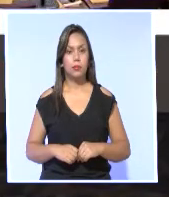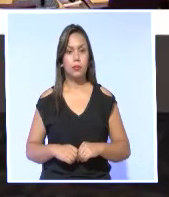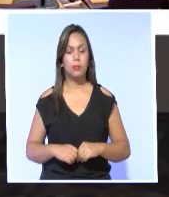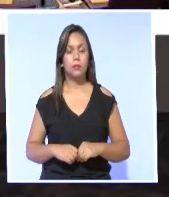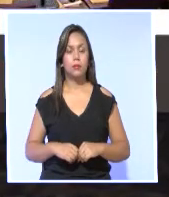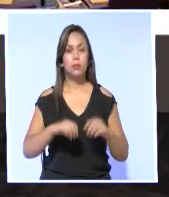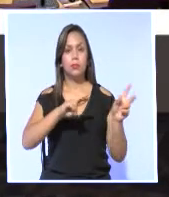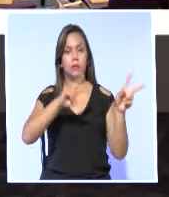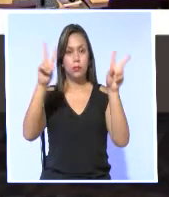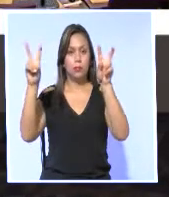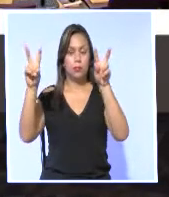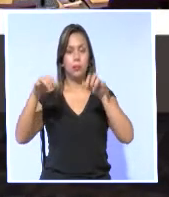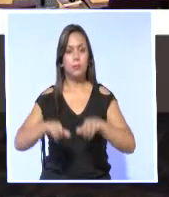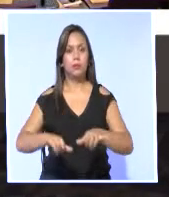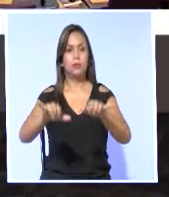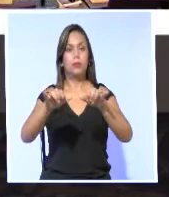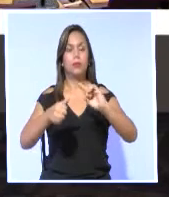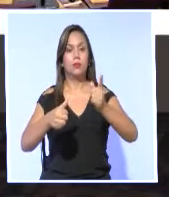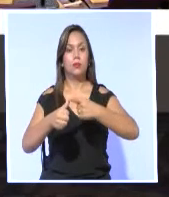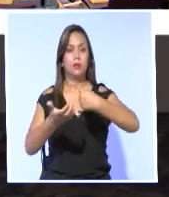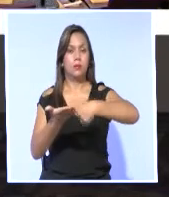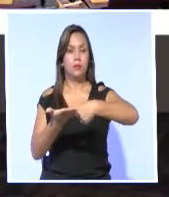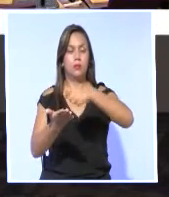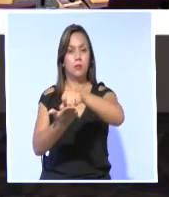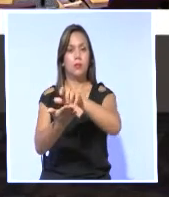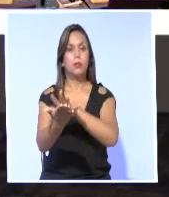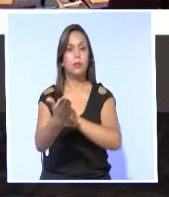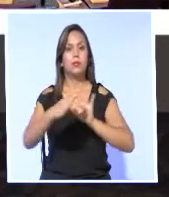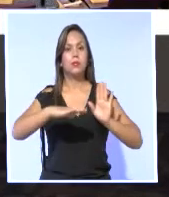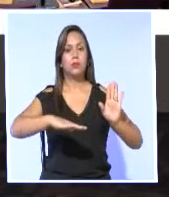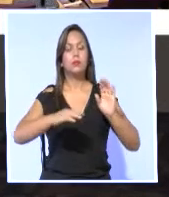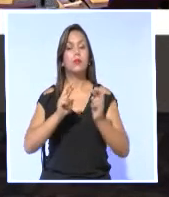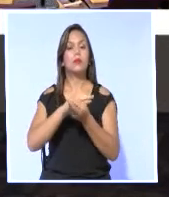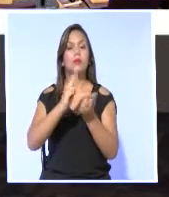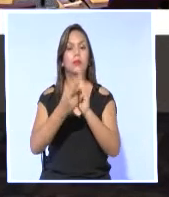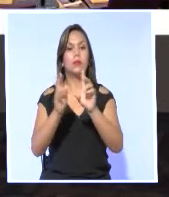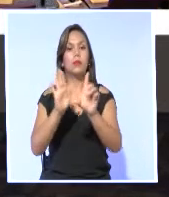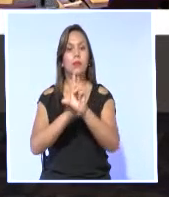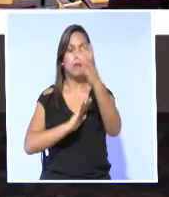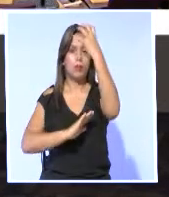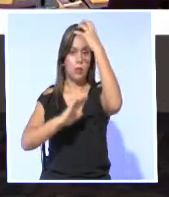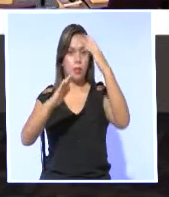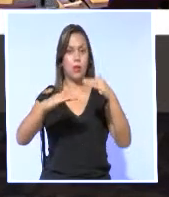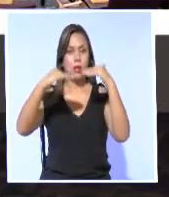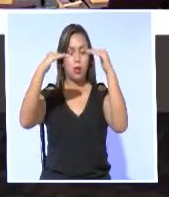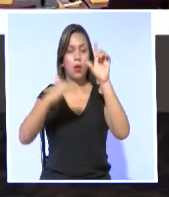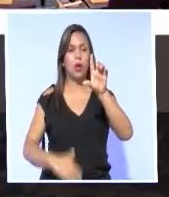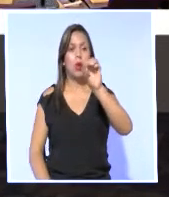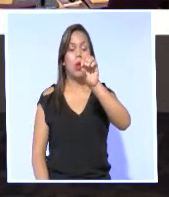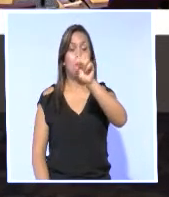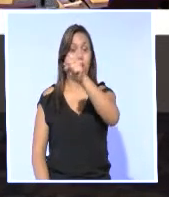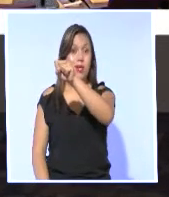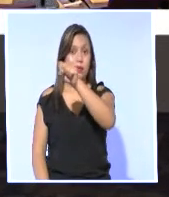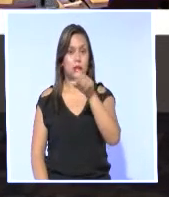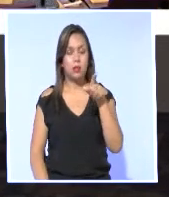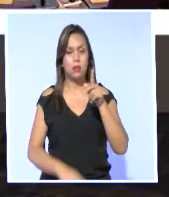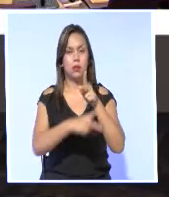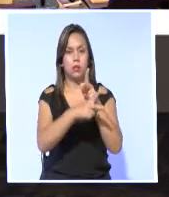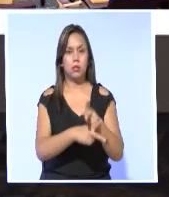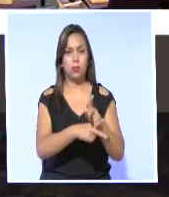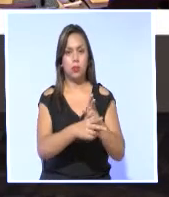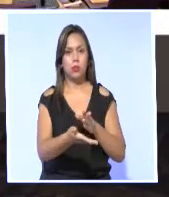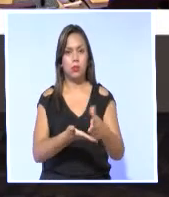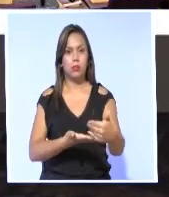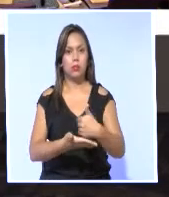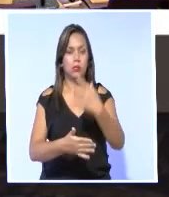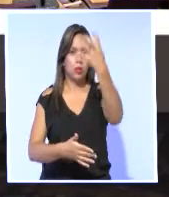De otro lado, la continuación del primer debate del Proyecto de Reformas a la Ley de Educación Superior, LOES, se orientó en garantizar el acceso